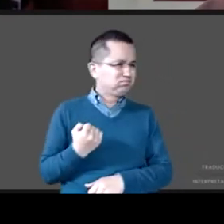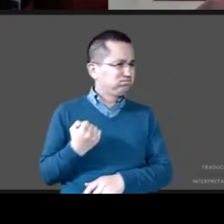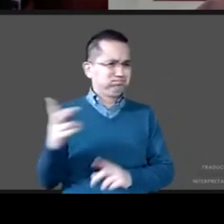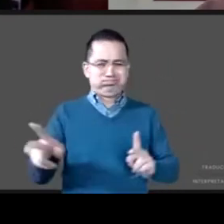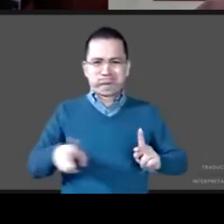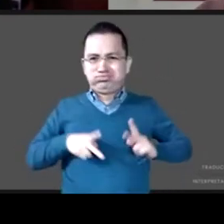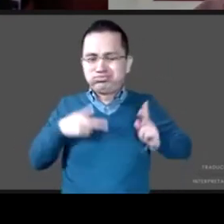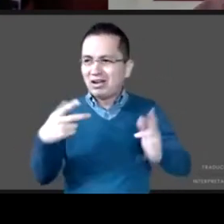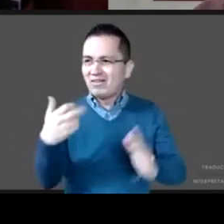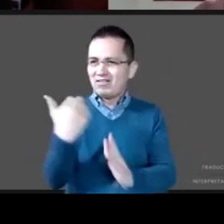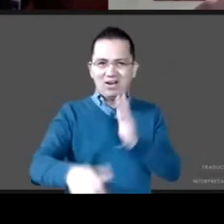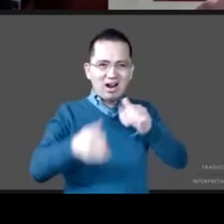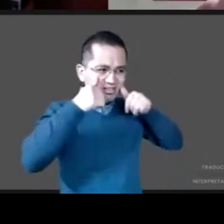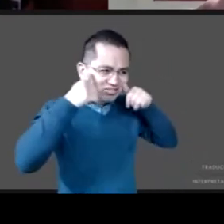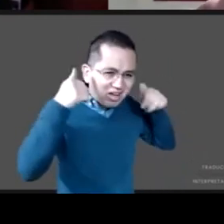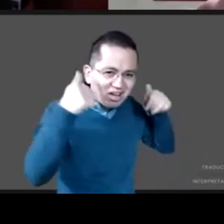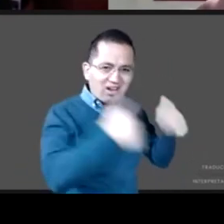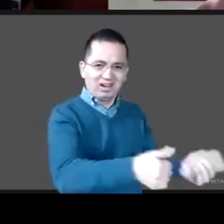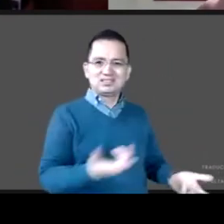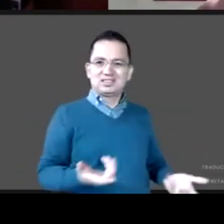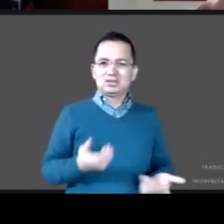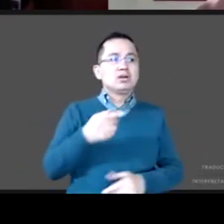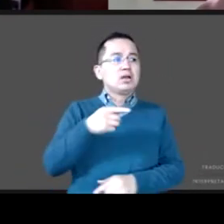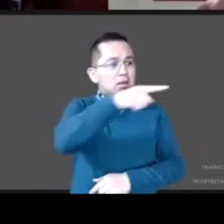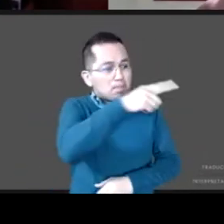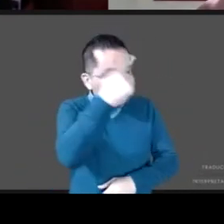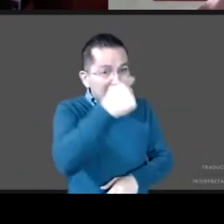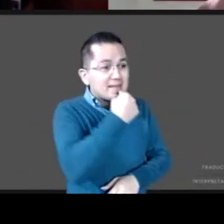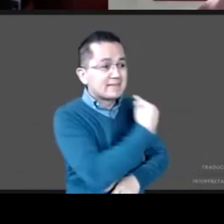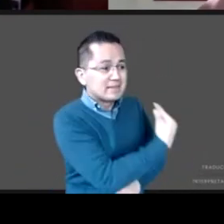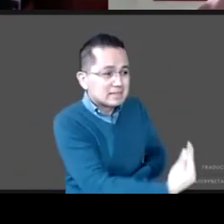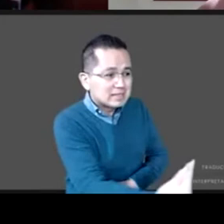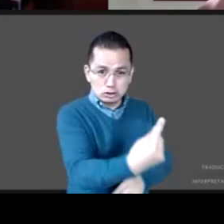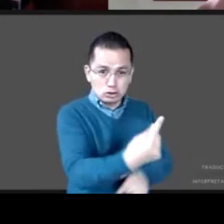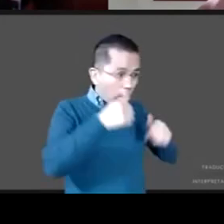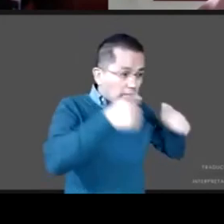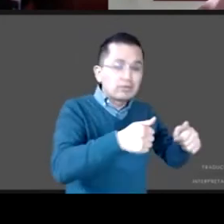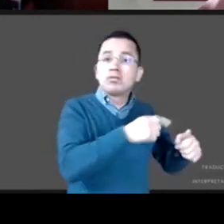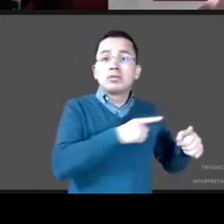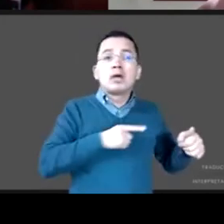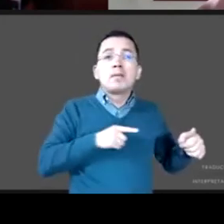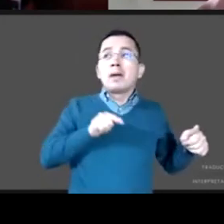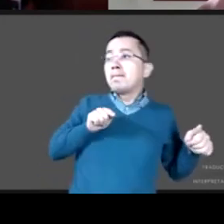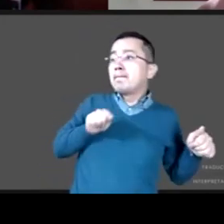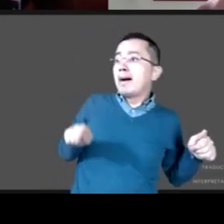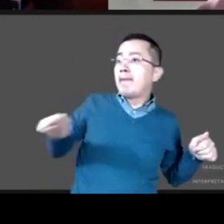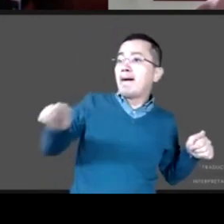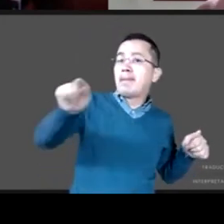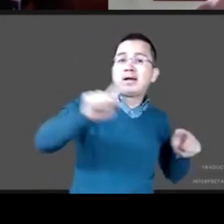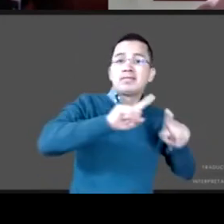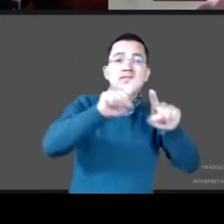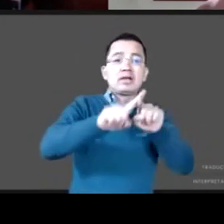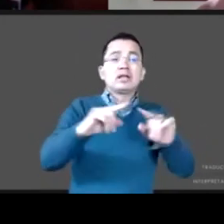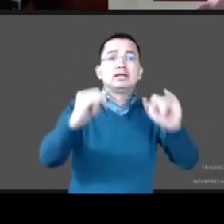hacia la infancia requieren un sistema un esfuerzo conjunto de todas las áreas más allá de la transferencia